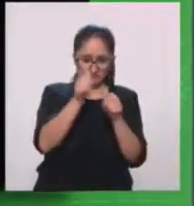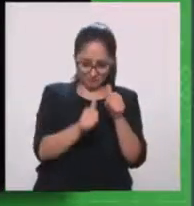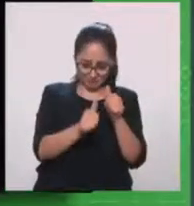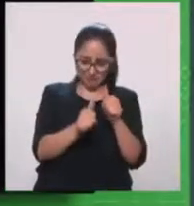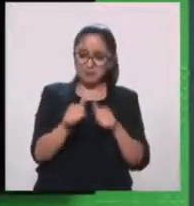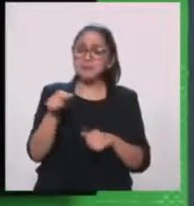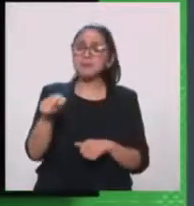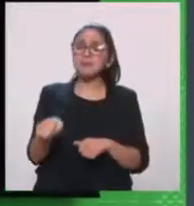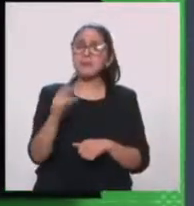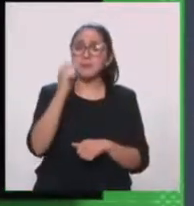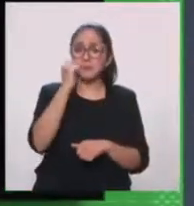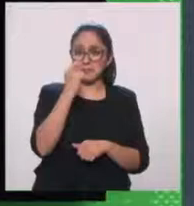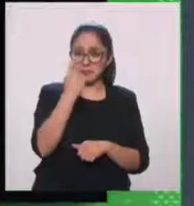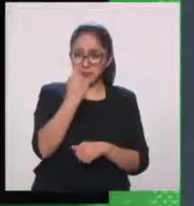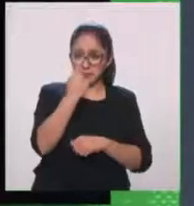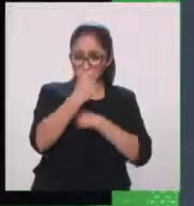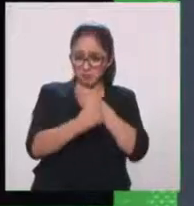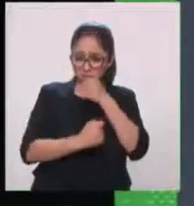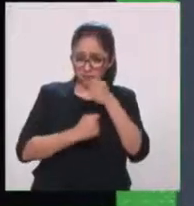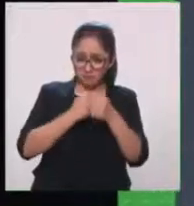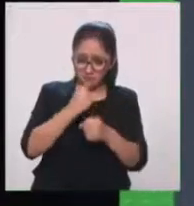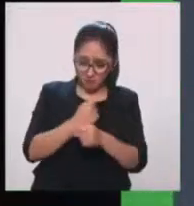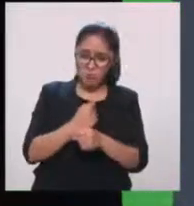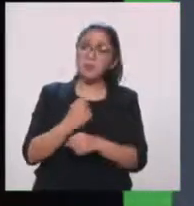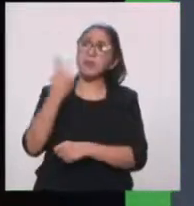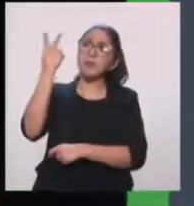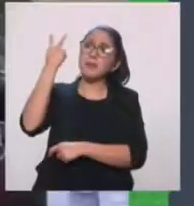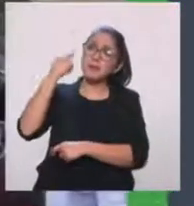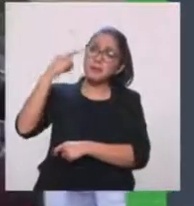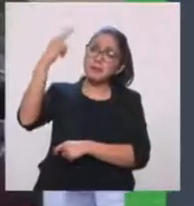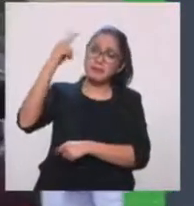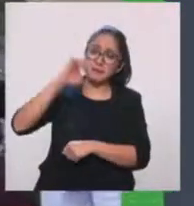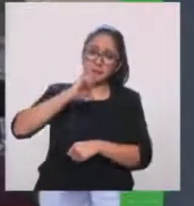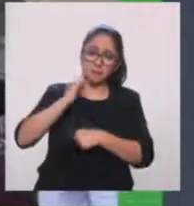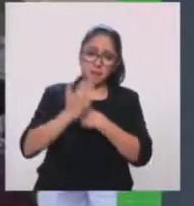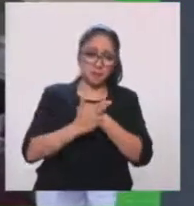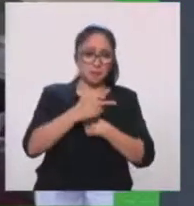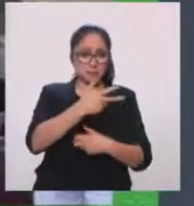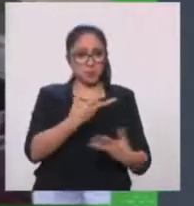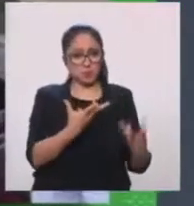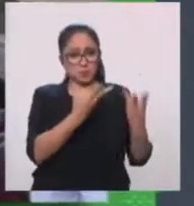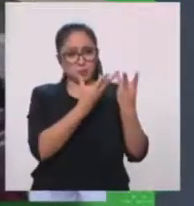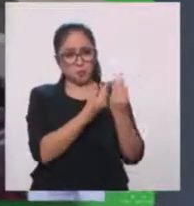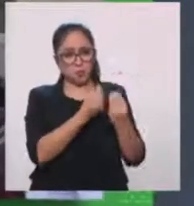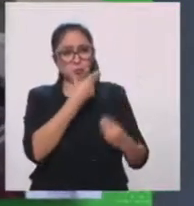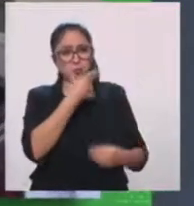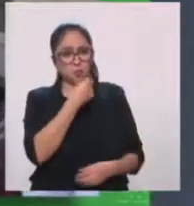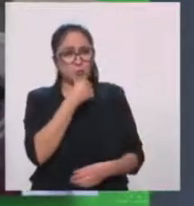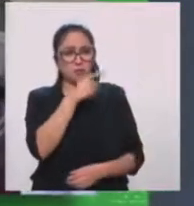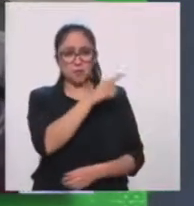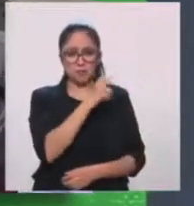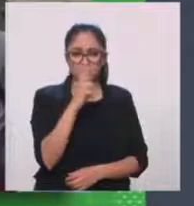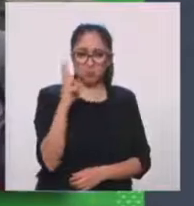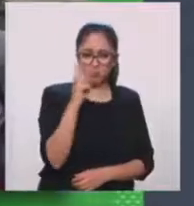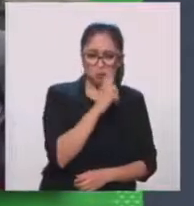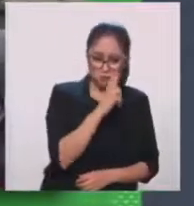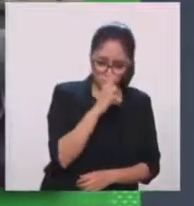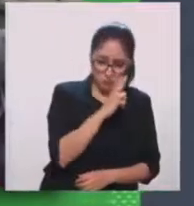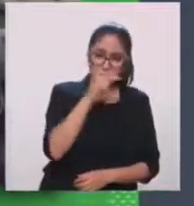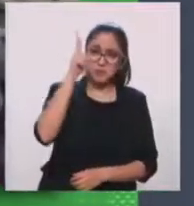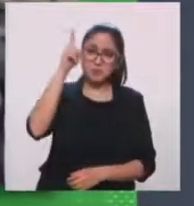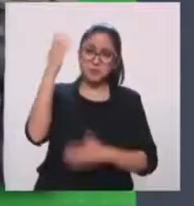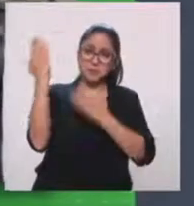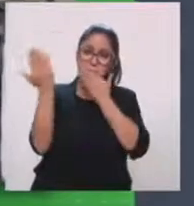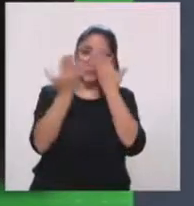años, después de su segundo viaje en Europa, donde estudió con el francés de origen ruso, Ossip Sadkine, en la Academia de la Grande